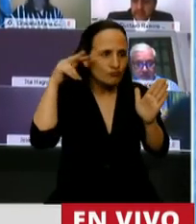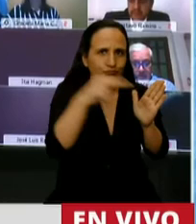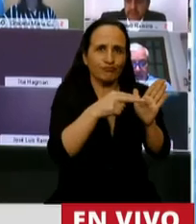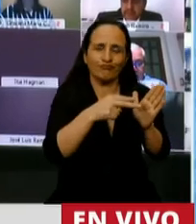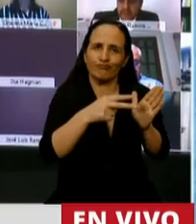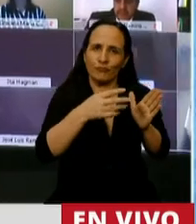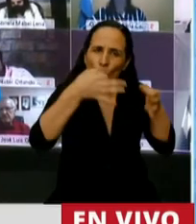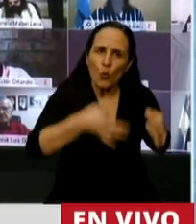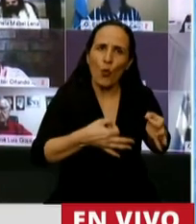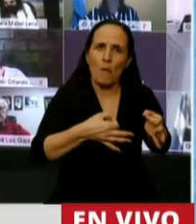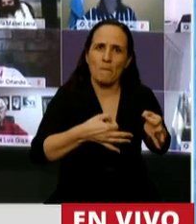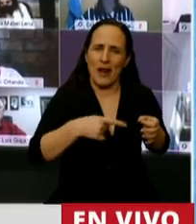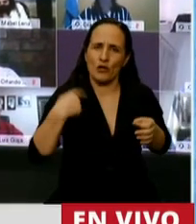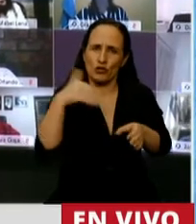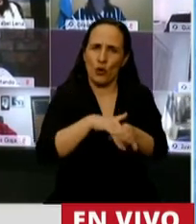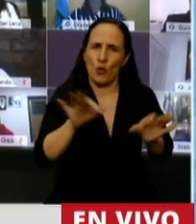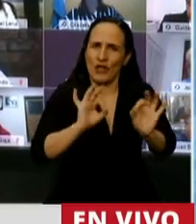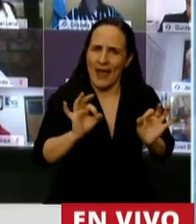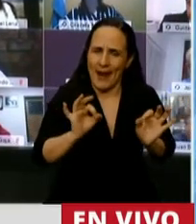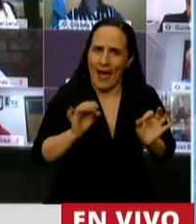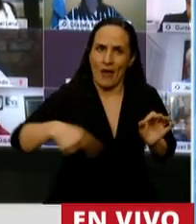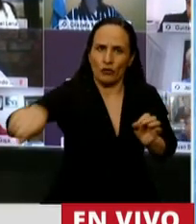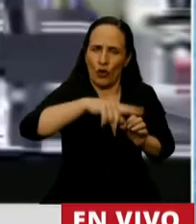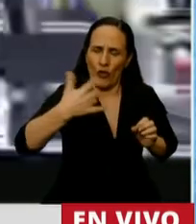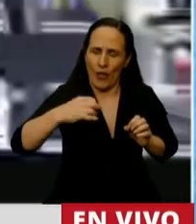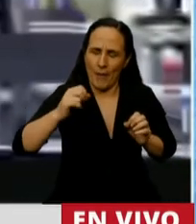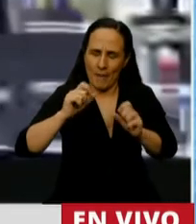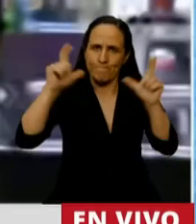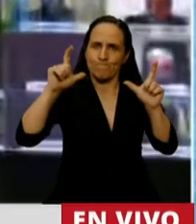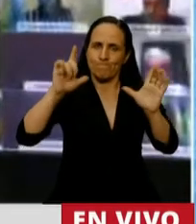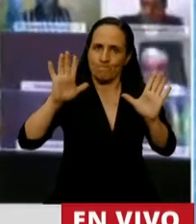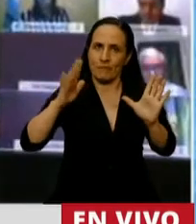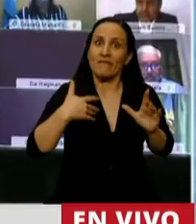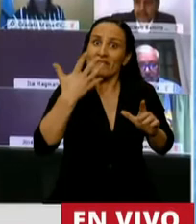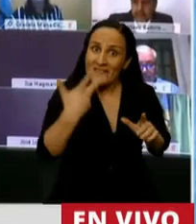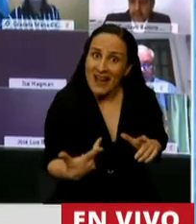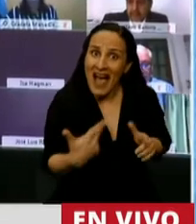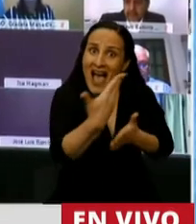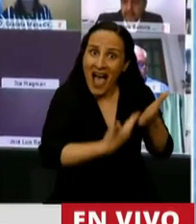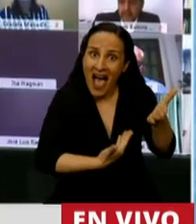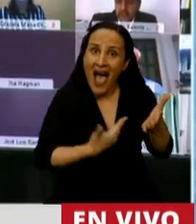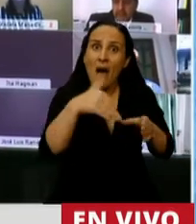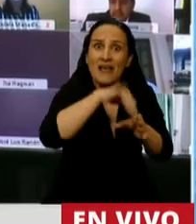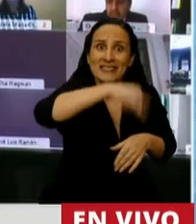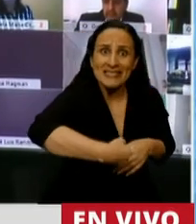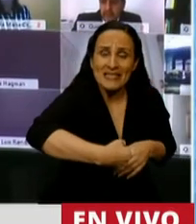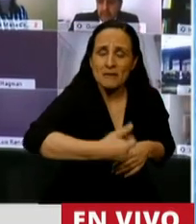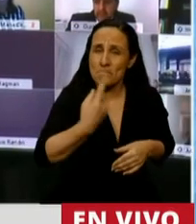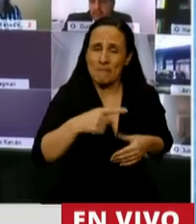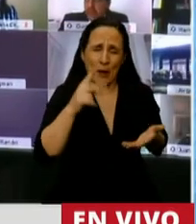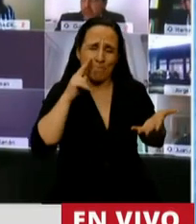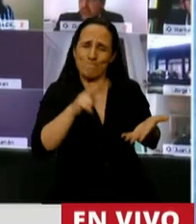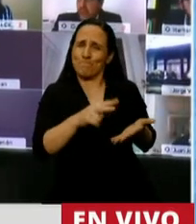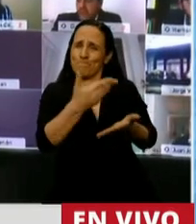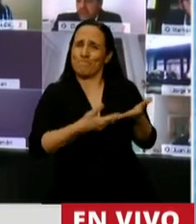significa un llamado de atención. Porque nos gustaría votar a favor. Pero vemos que es un presupuesto incontiente.